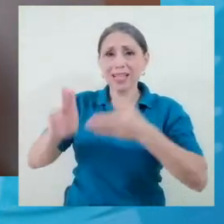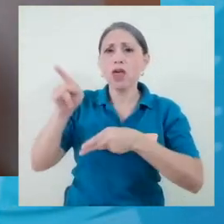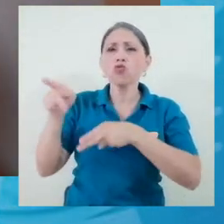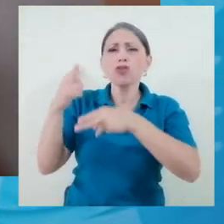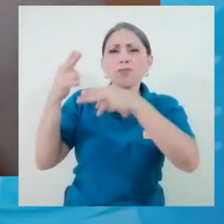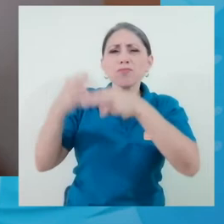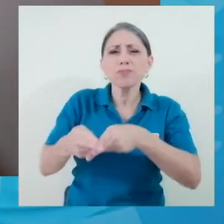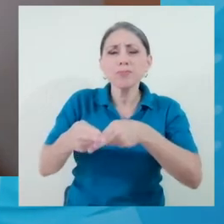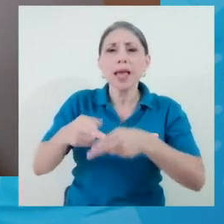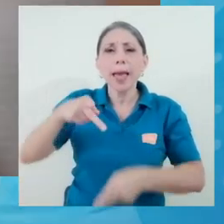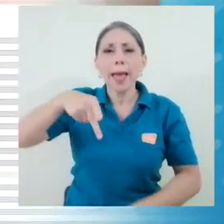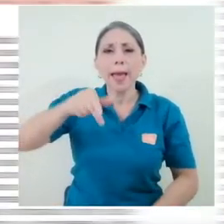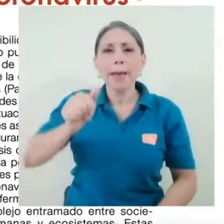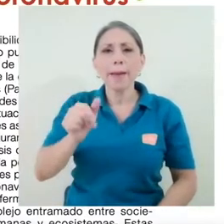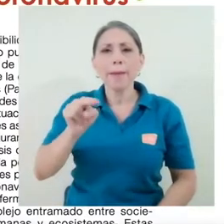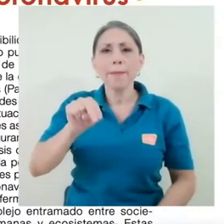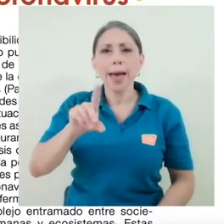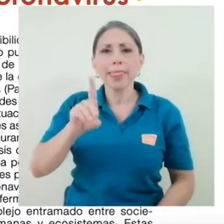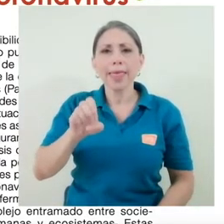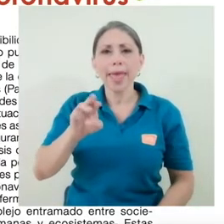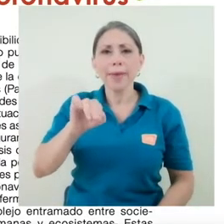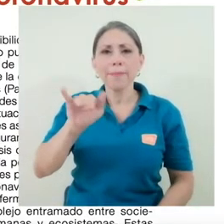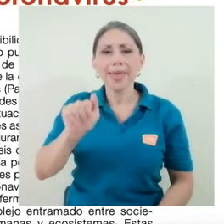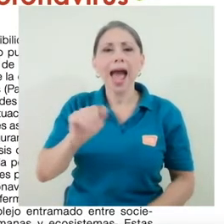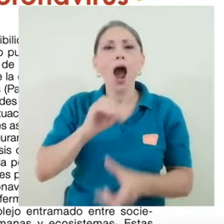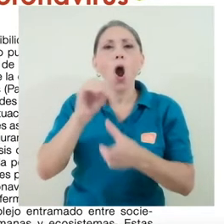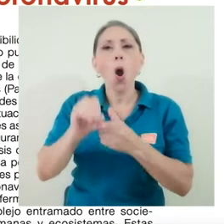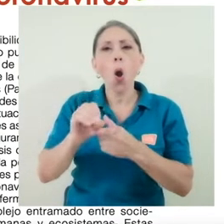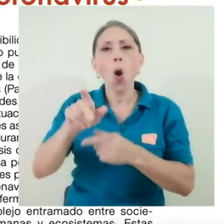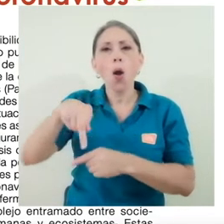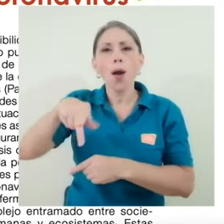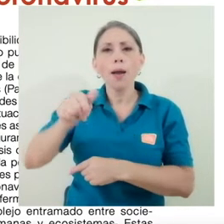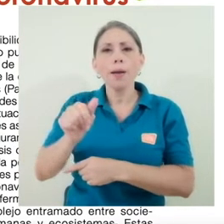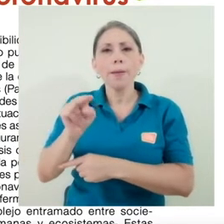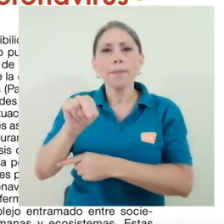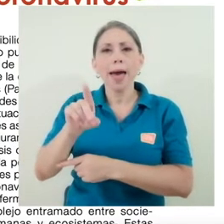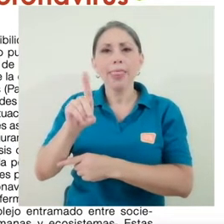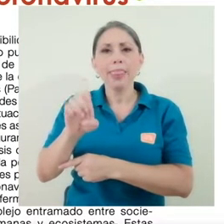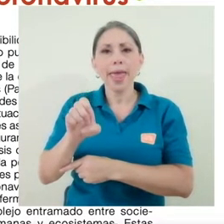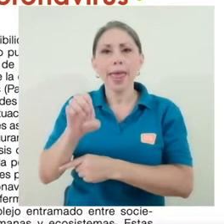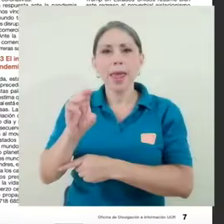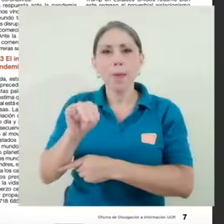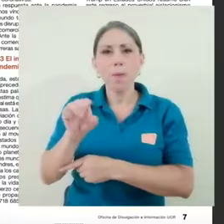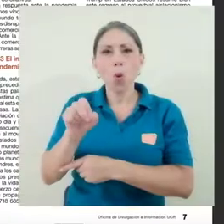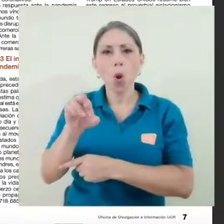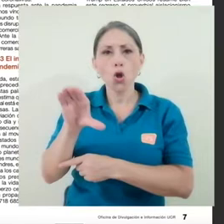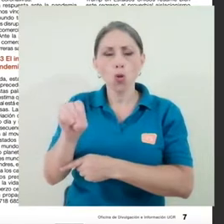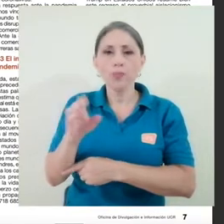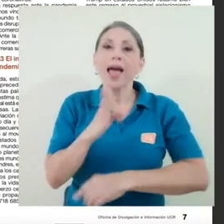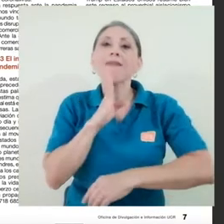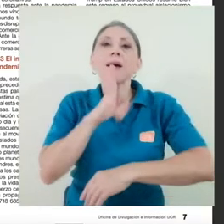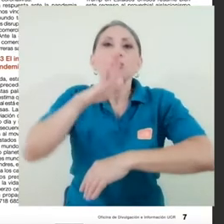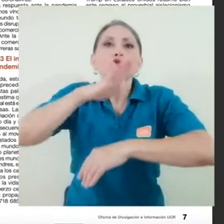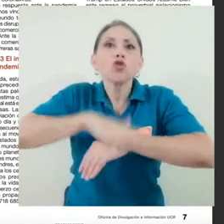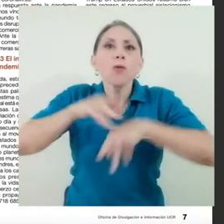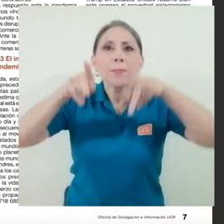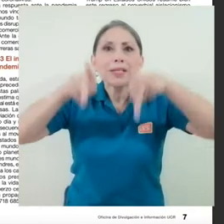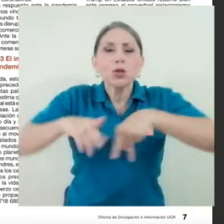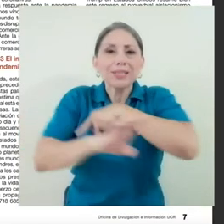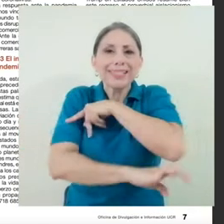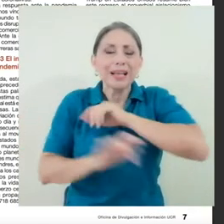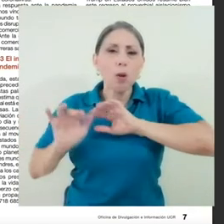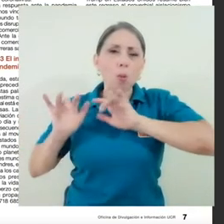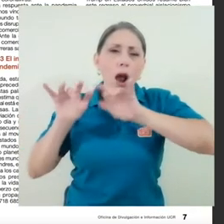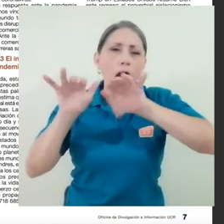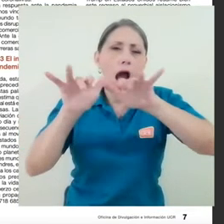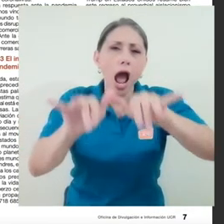Usted lo titula pandemia o pandemonio. Hablamos del tema de las migraciones. Se ha manejado que la migración ayuda a